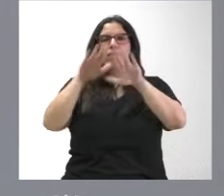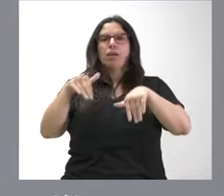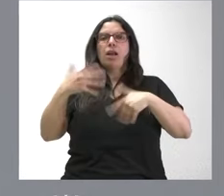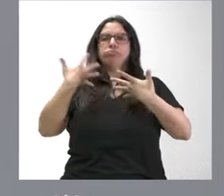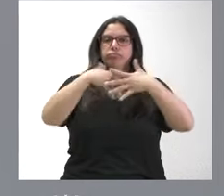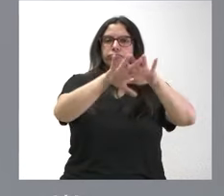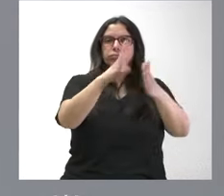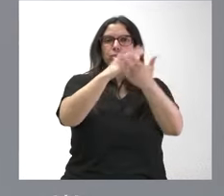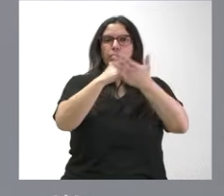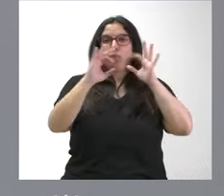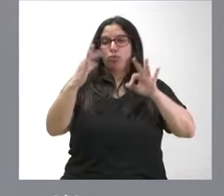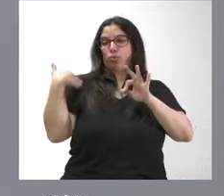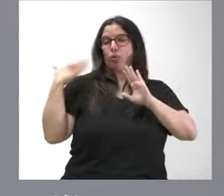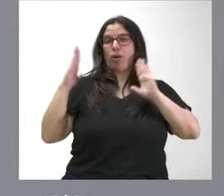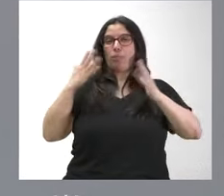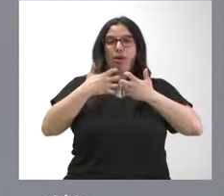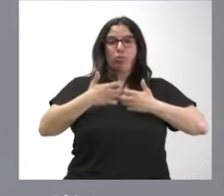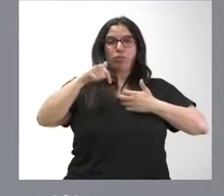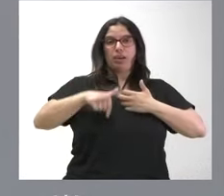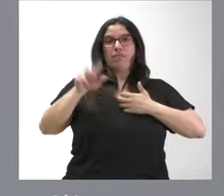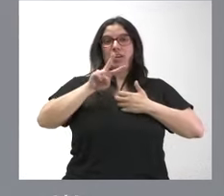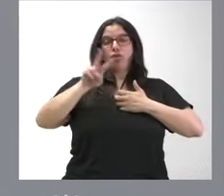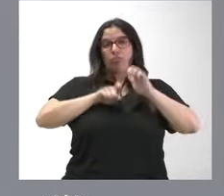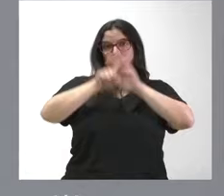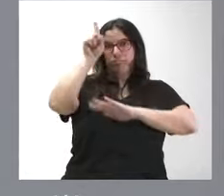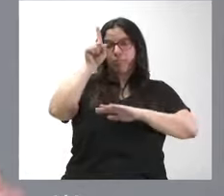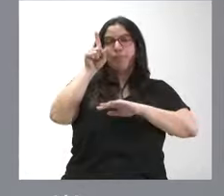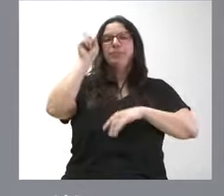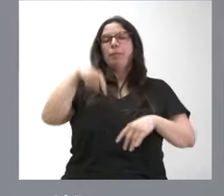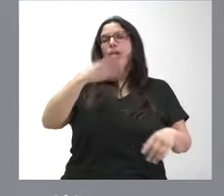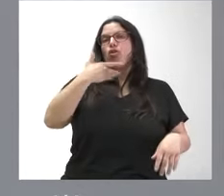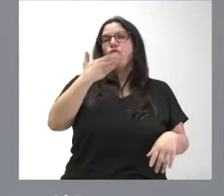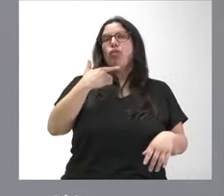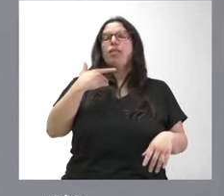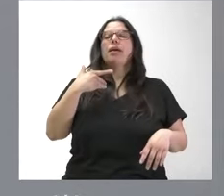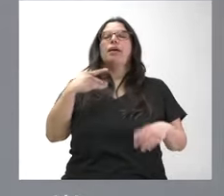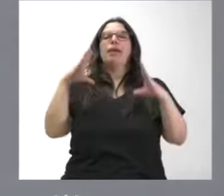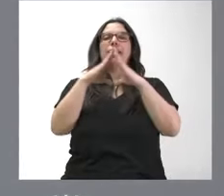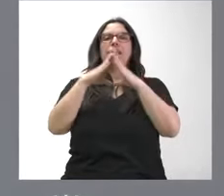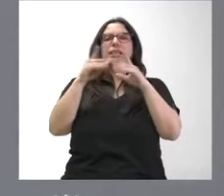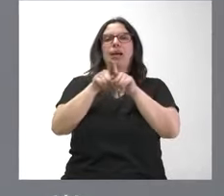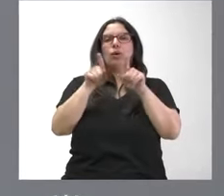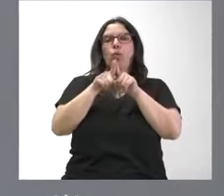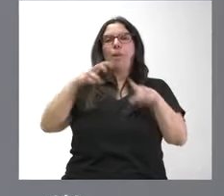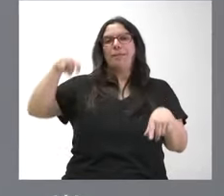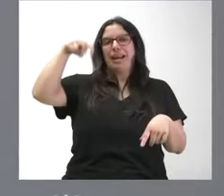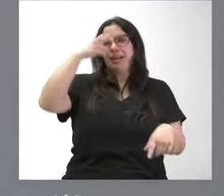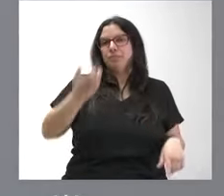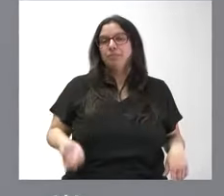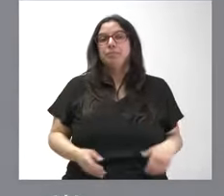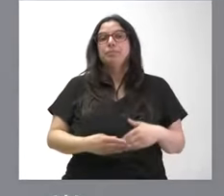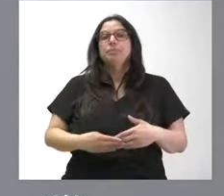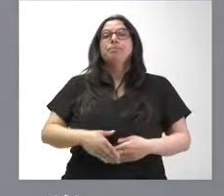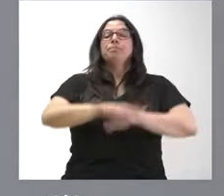en la incipiente industria vallisoletana. Es conocida también como la Iglesia de la Pilarica. Y, por último,